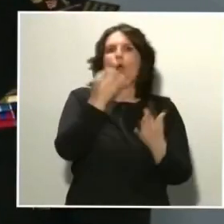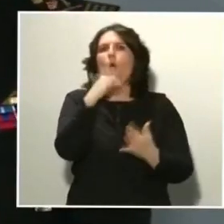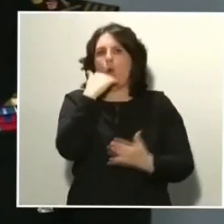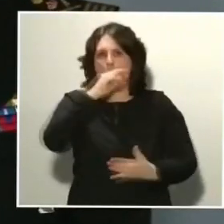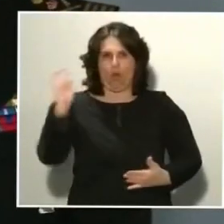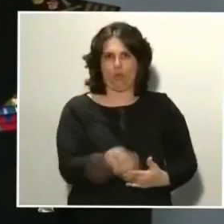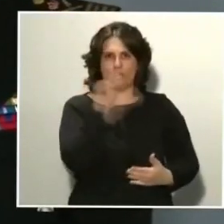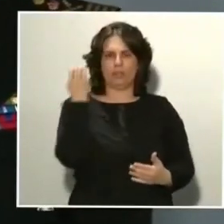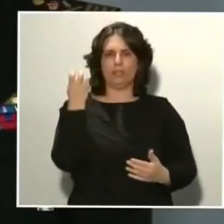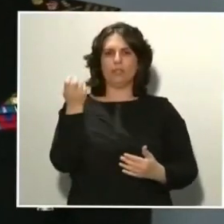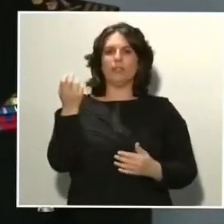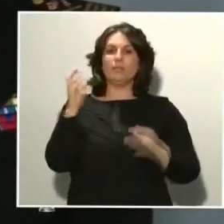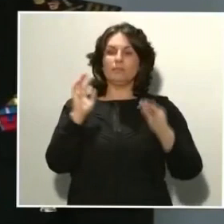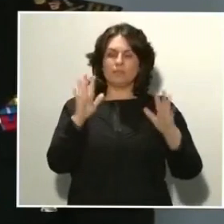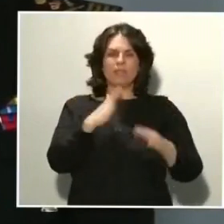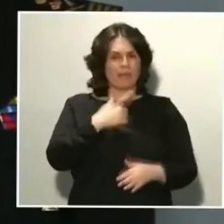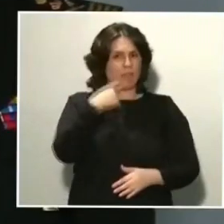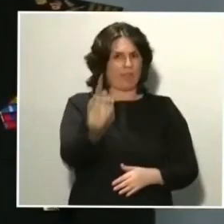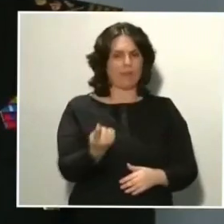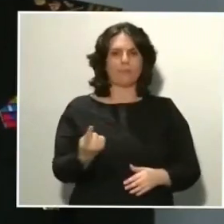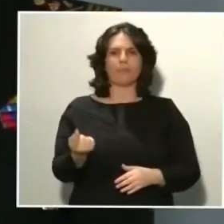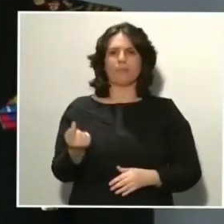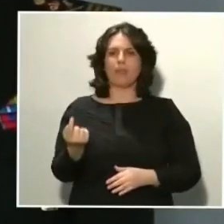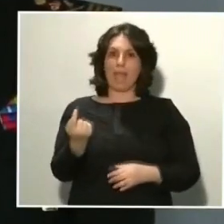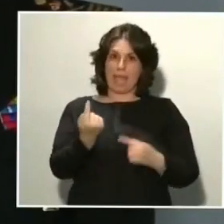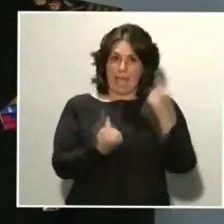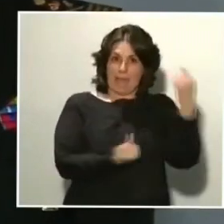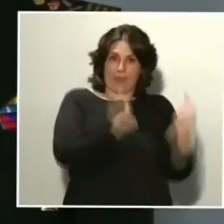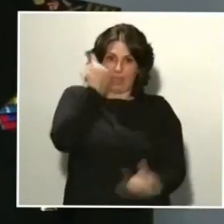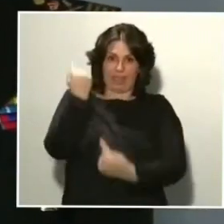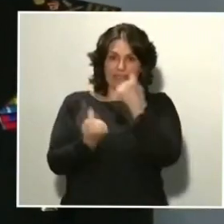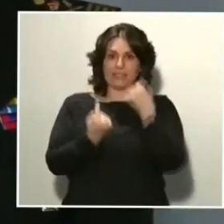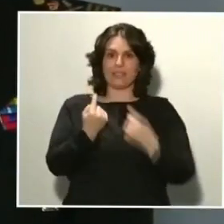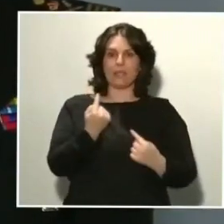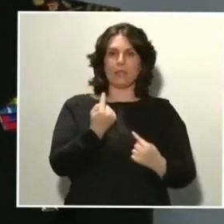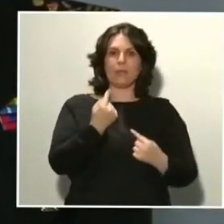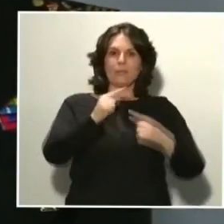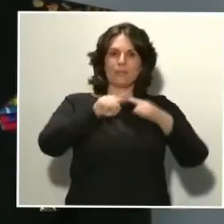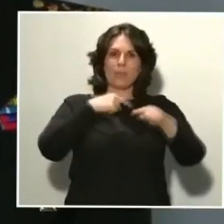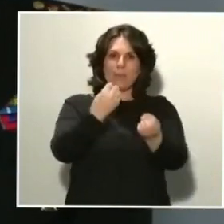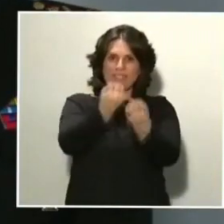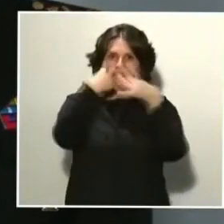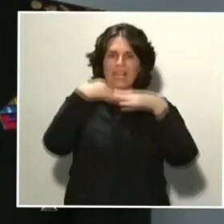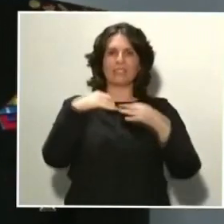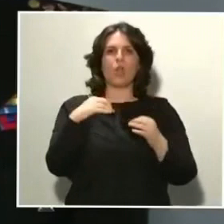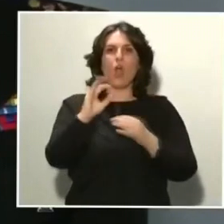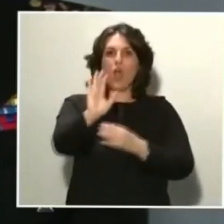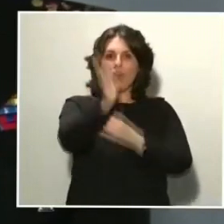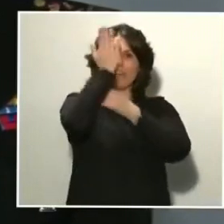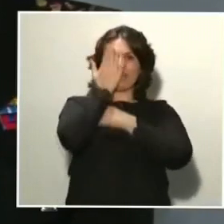en ocasiones, algunos de los mensajes que nos pueden llegar, algunas de las ofertas relacionadas especialmente